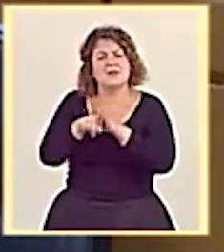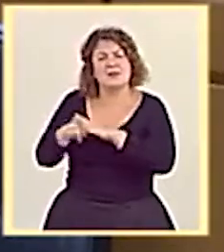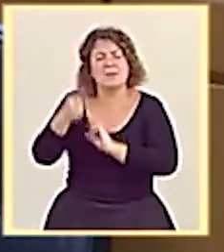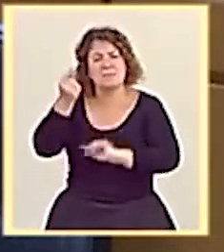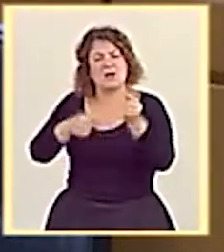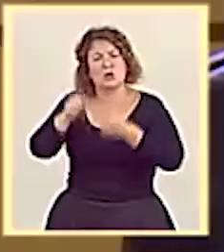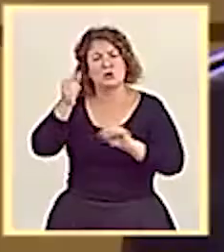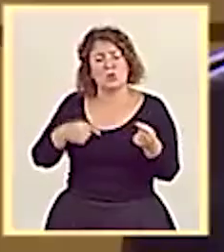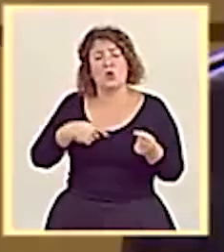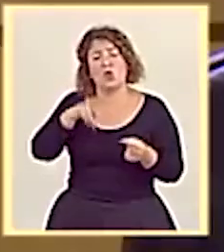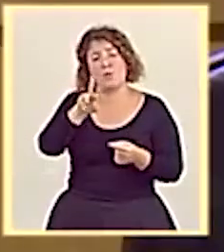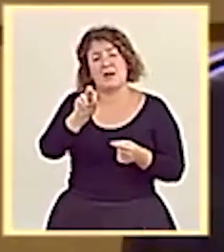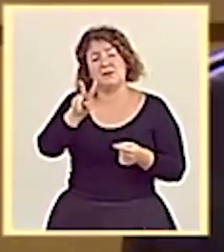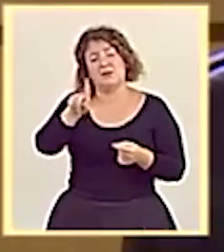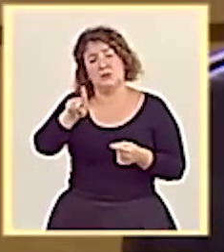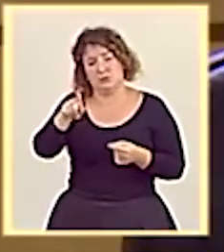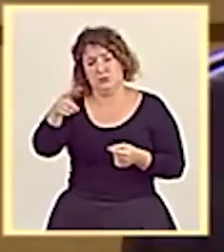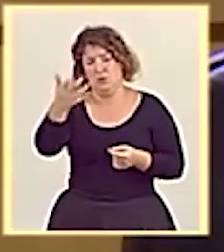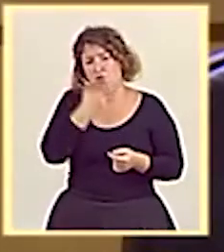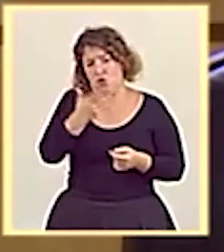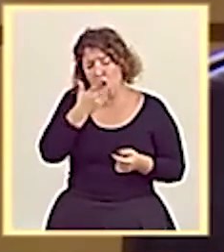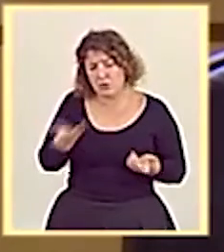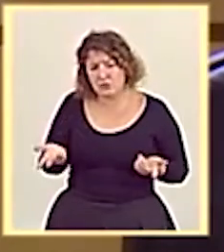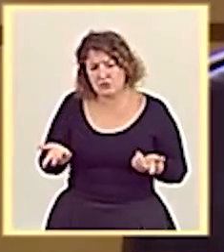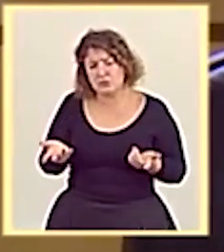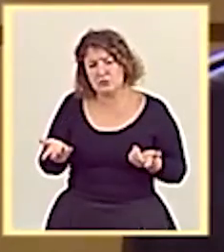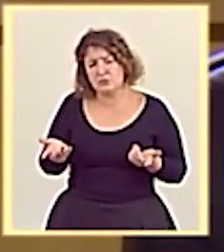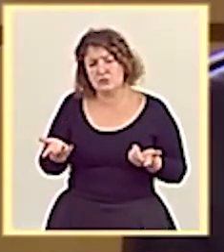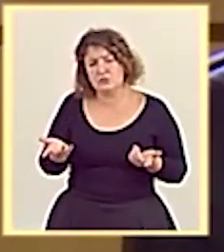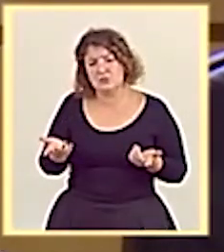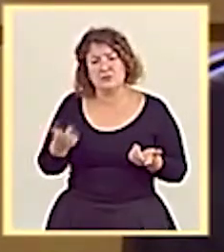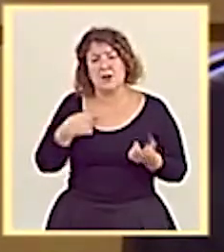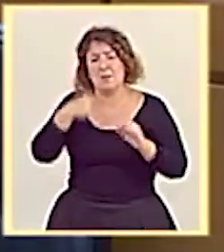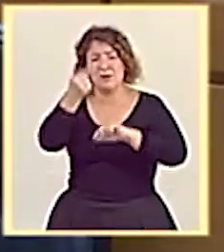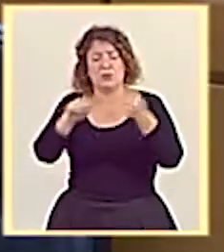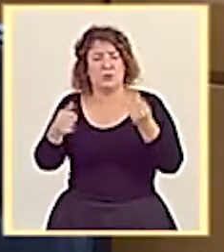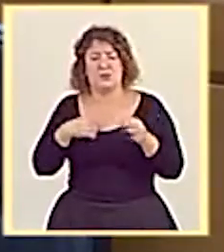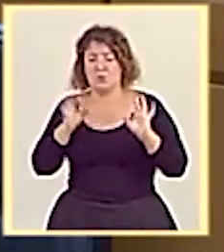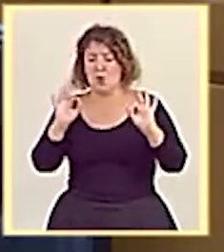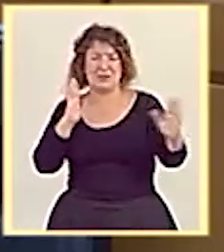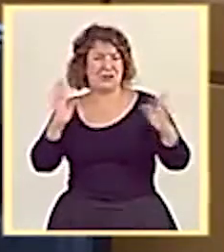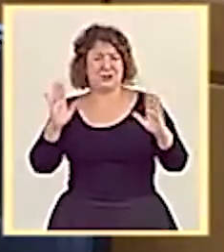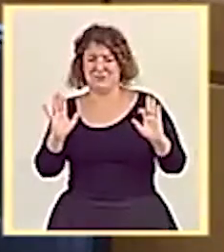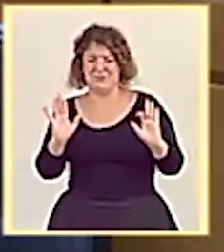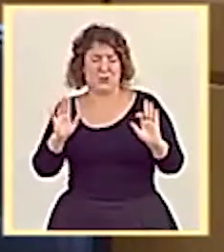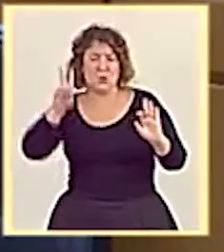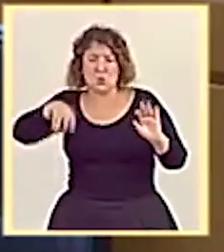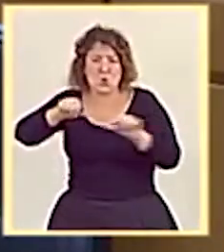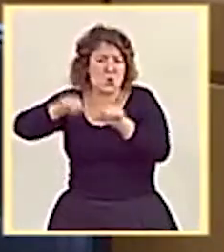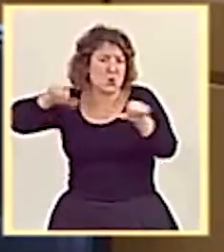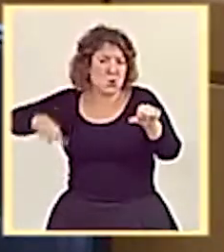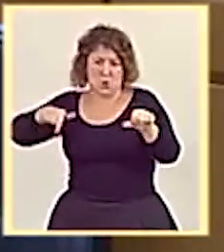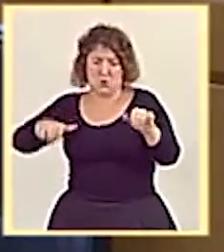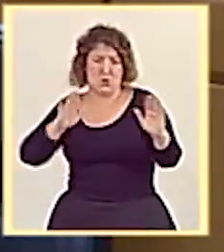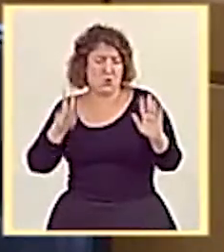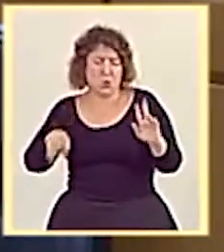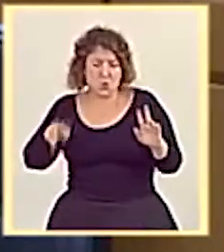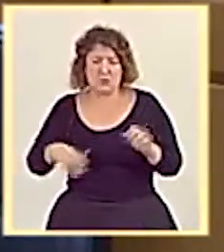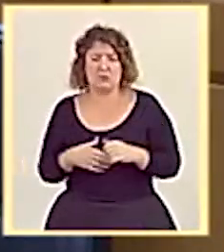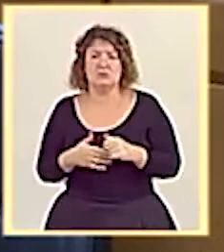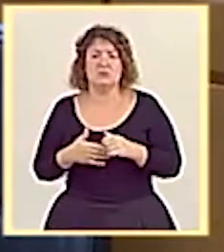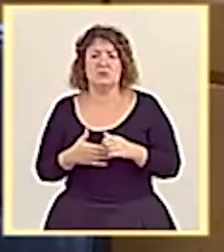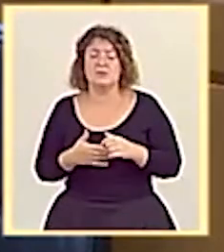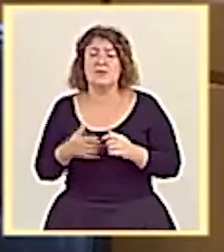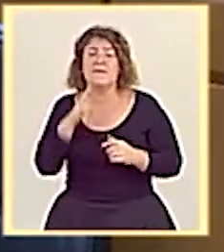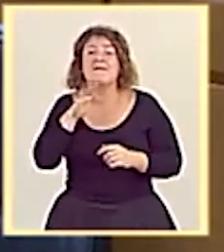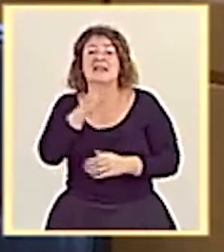presupuestos para 2021, como usted conoce, unas cuentas excepcionales para un momento también inédito de país. Y decirle que solo